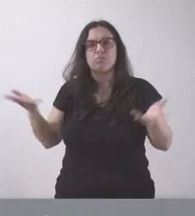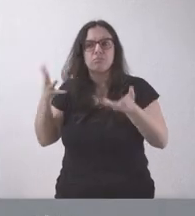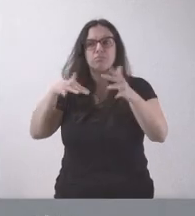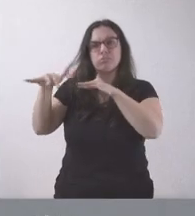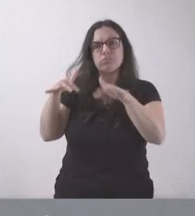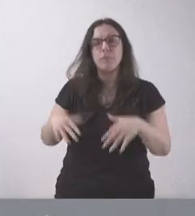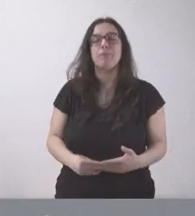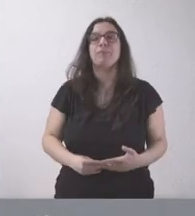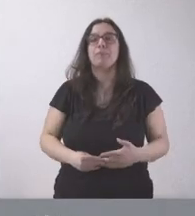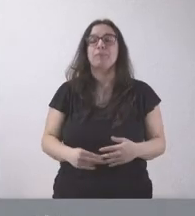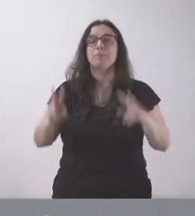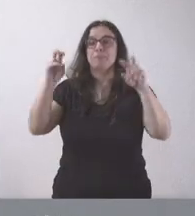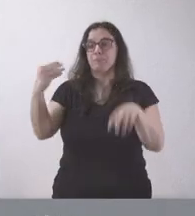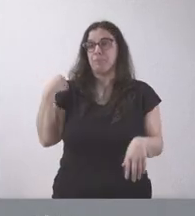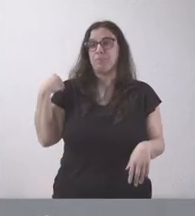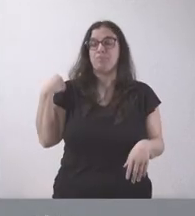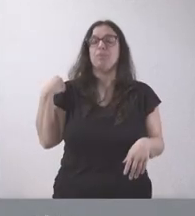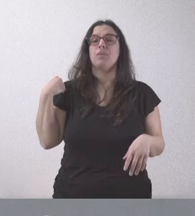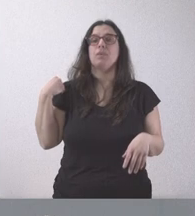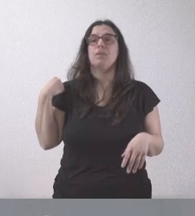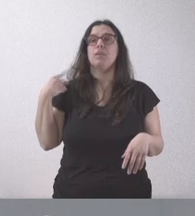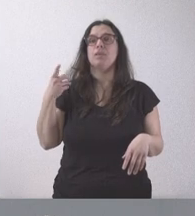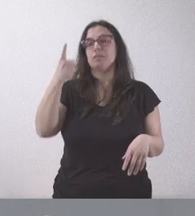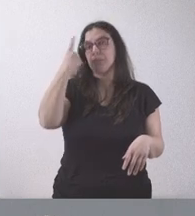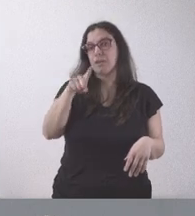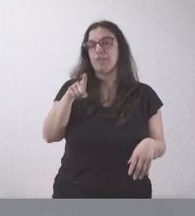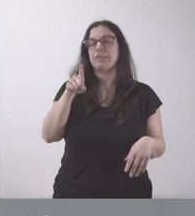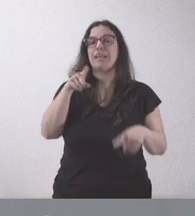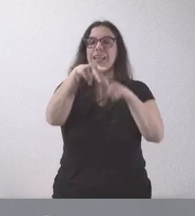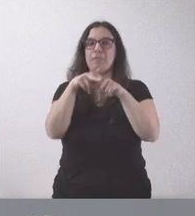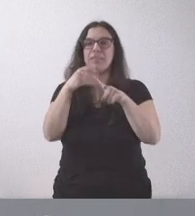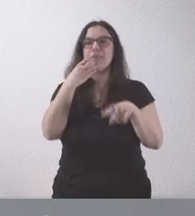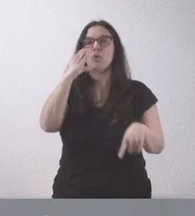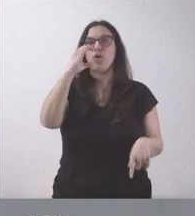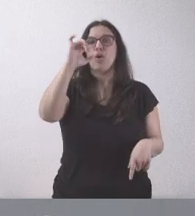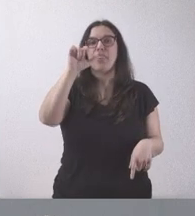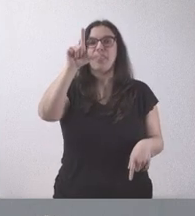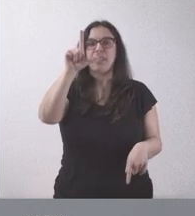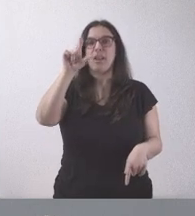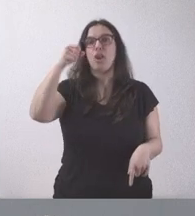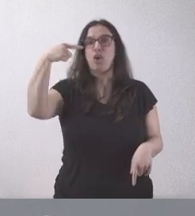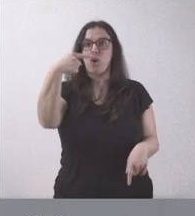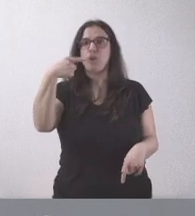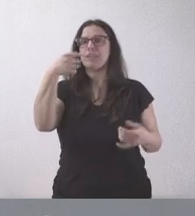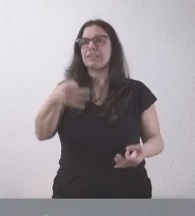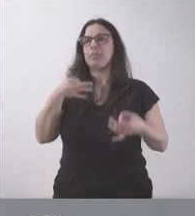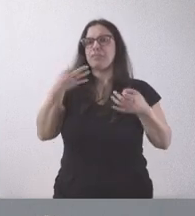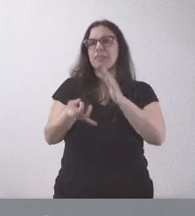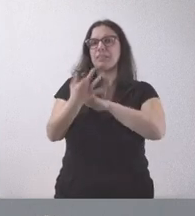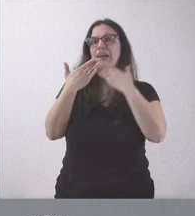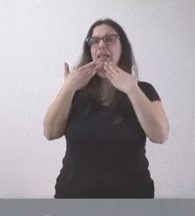Pues, en relación con el asunto que usted plantea, ya sabe que usted, este tipo de instrumentos, el CILOG, siempre vienen de la colaboración público-privada.